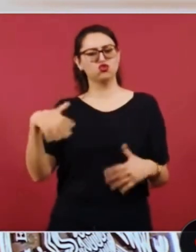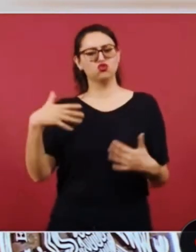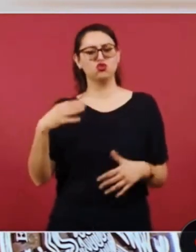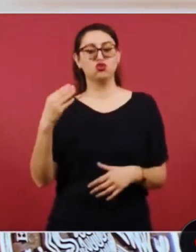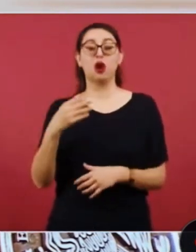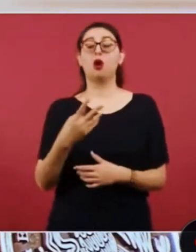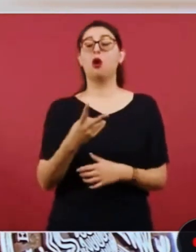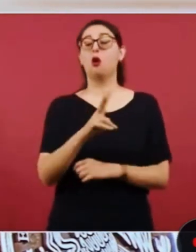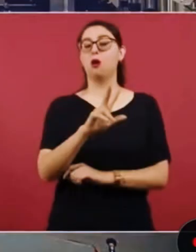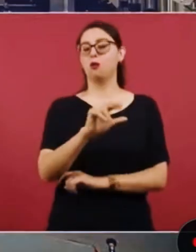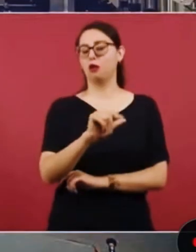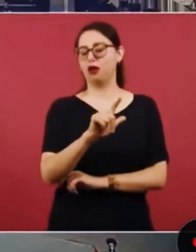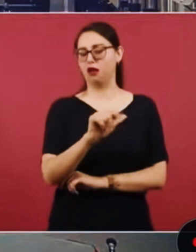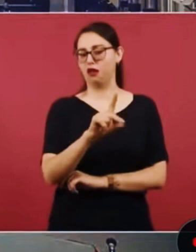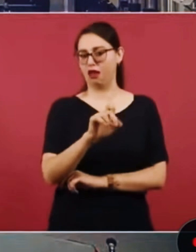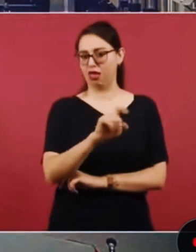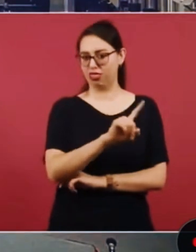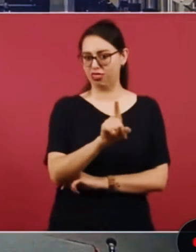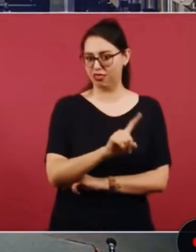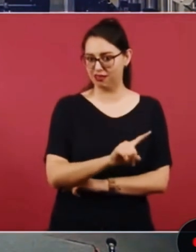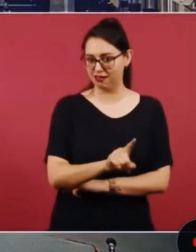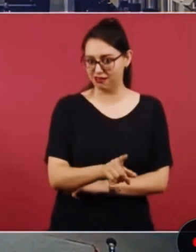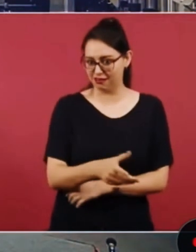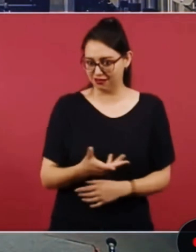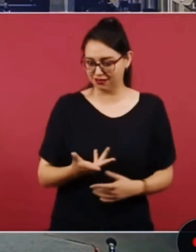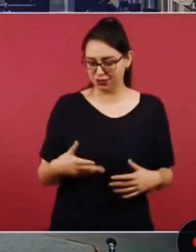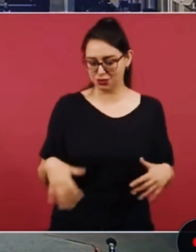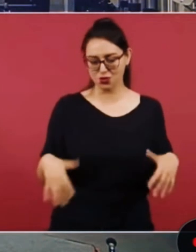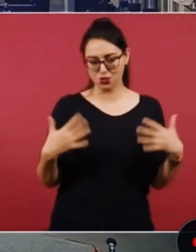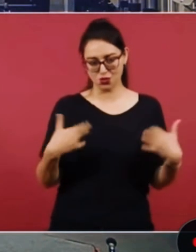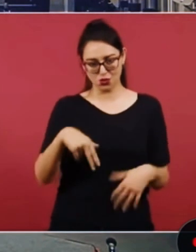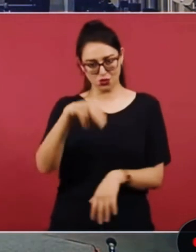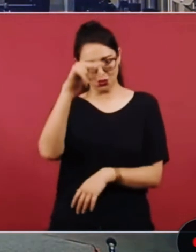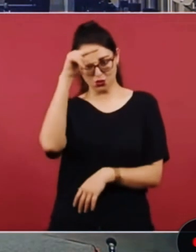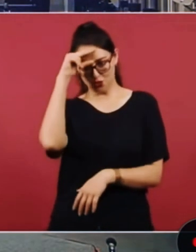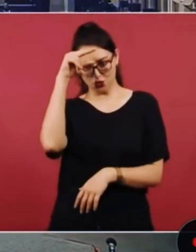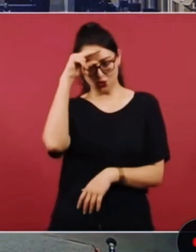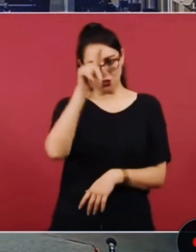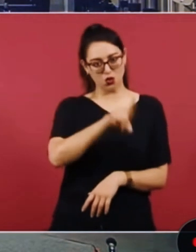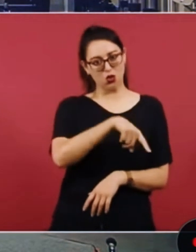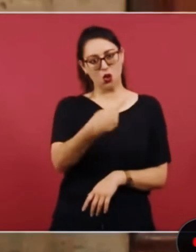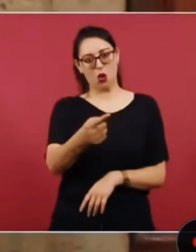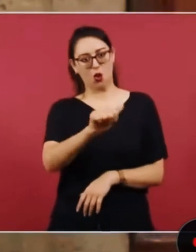derecho baladez y el otro teórico eminencia